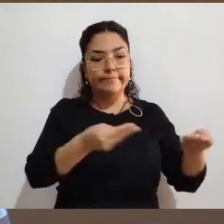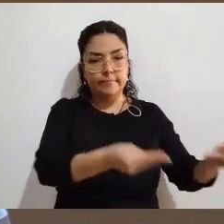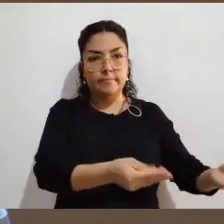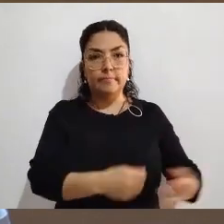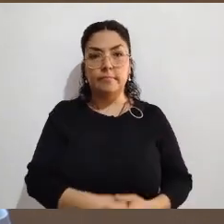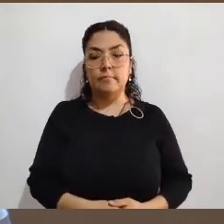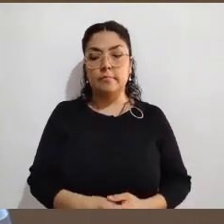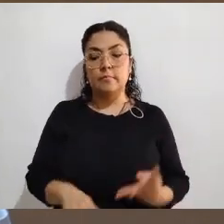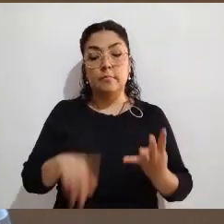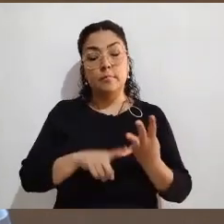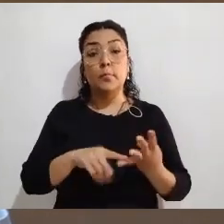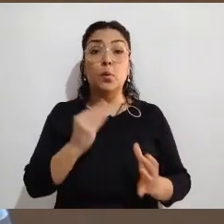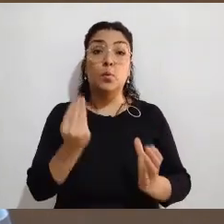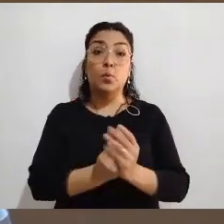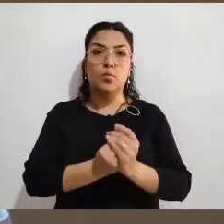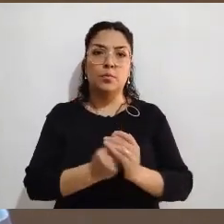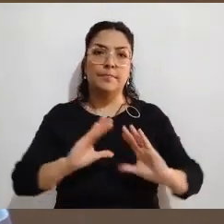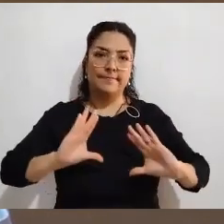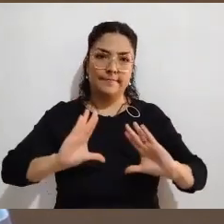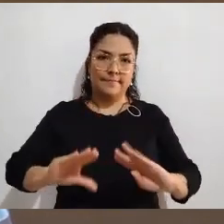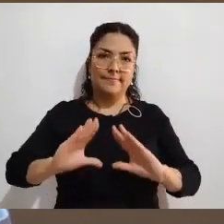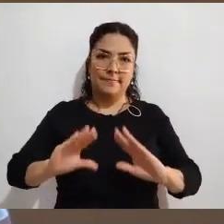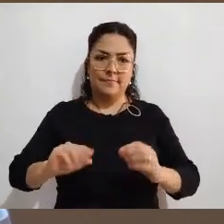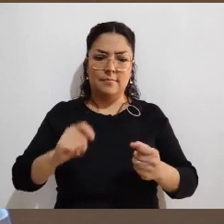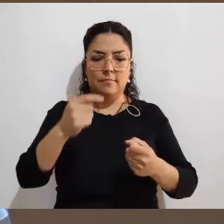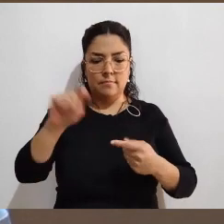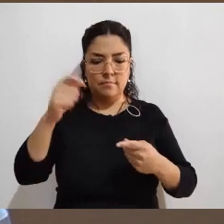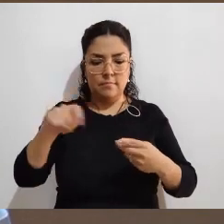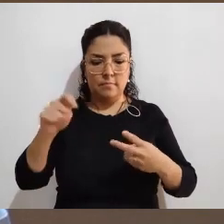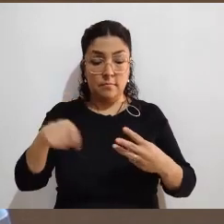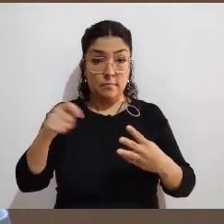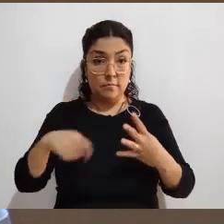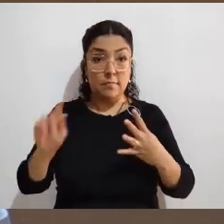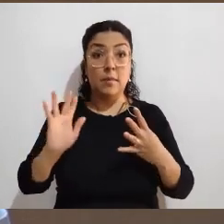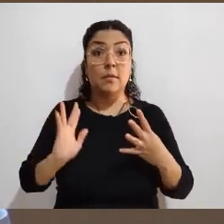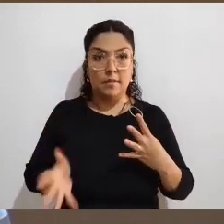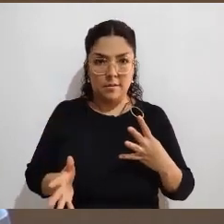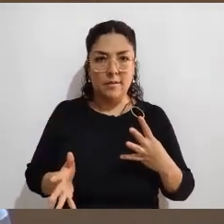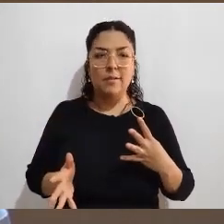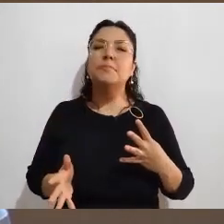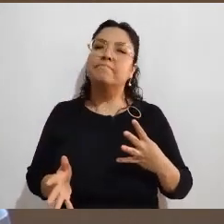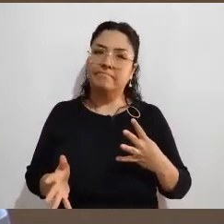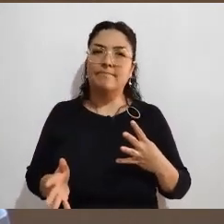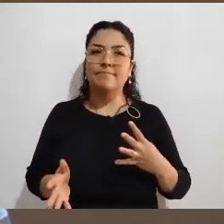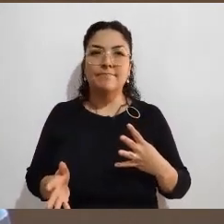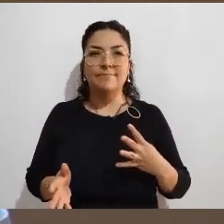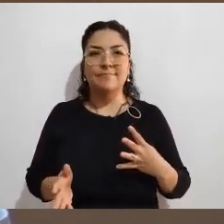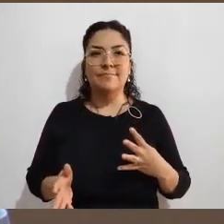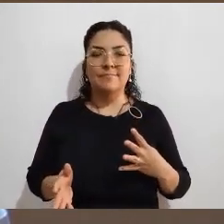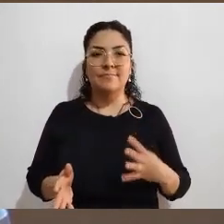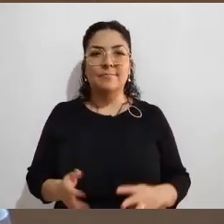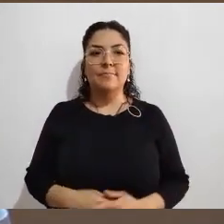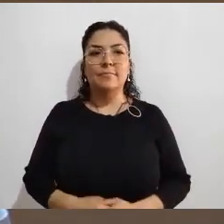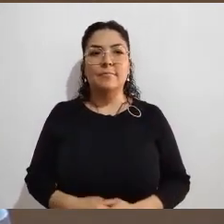su curso de capacitación. Cumplido esto, el Instituto Nacional Electoral en